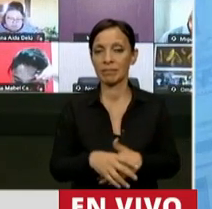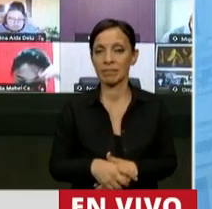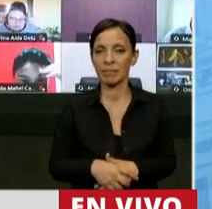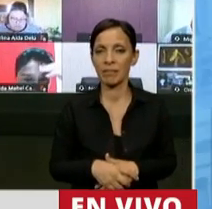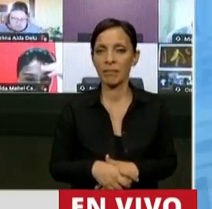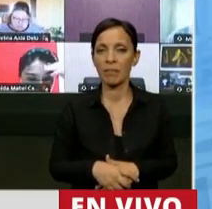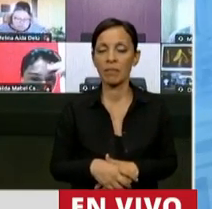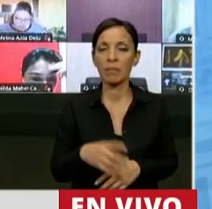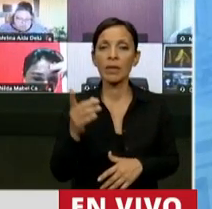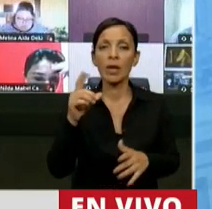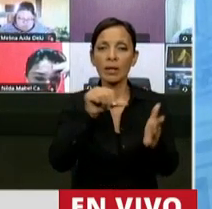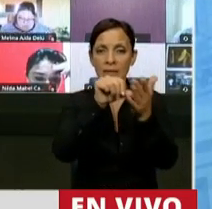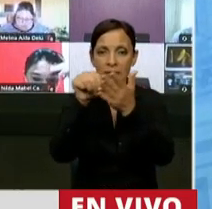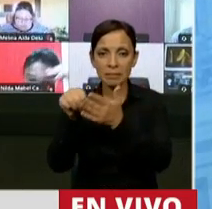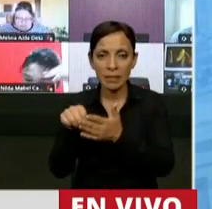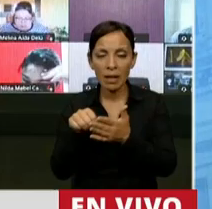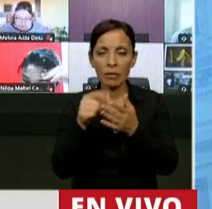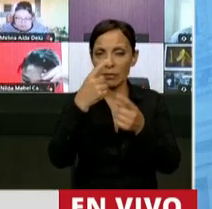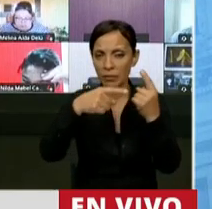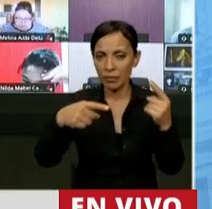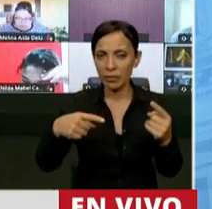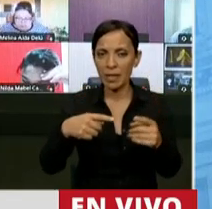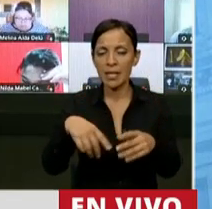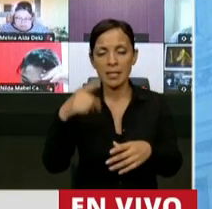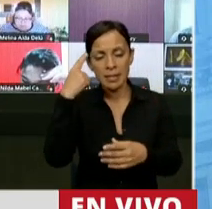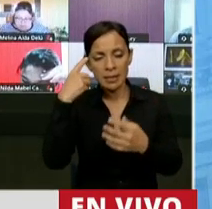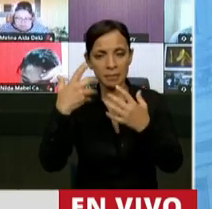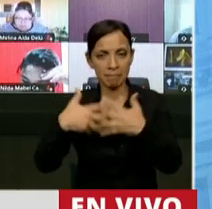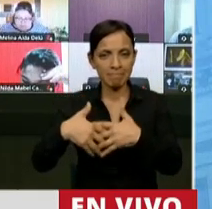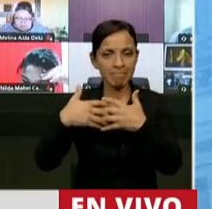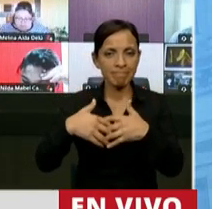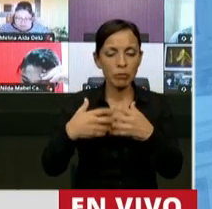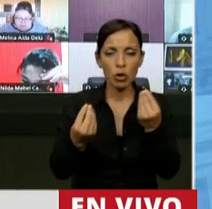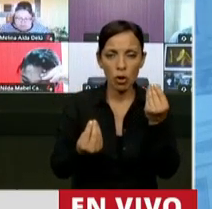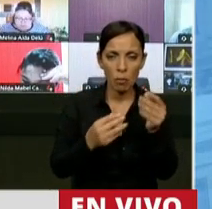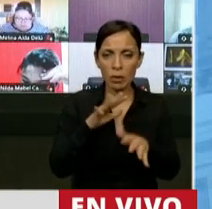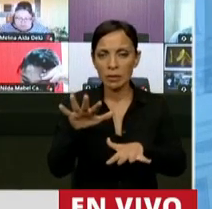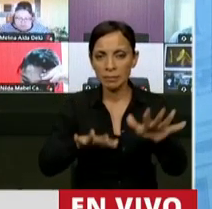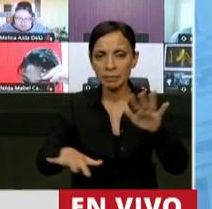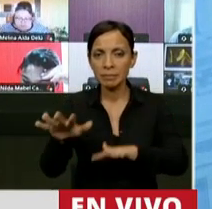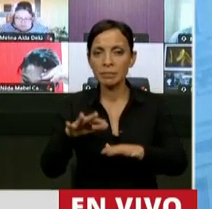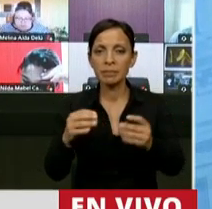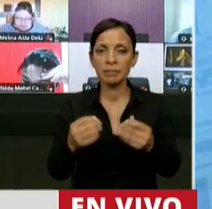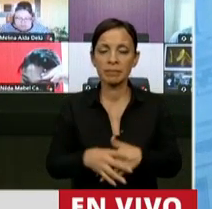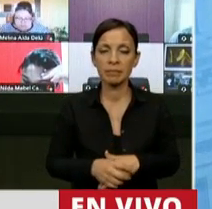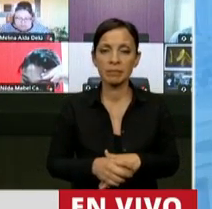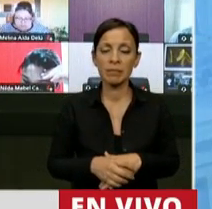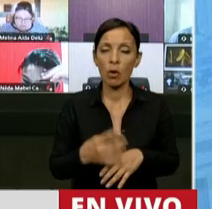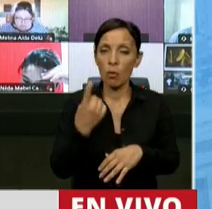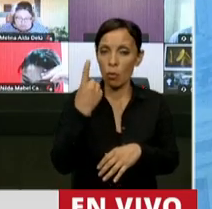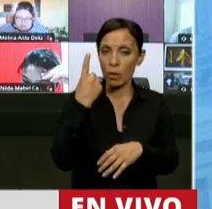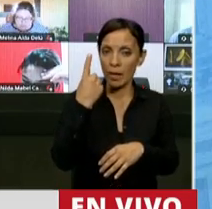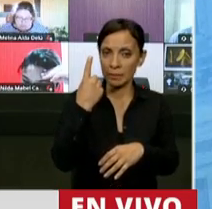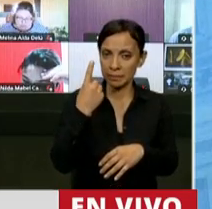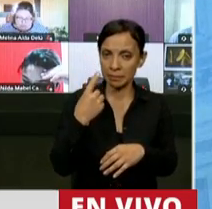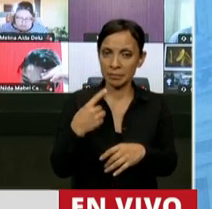Los estados nacionales están viendo qué hacer para darle sentido a la idea de cohesión territorial. Y una de las cosas